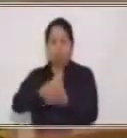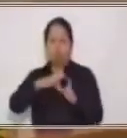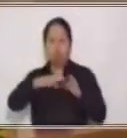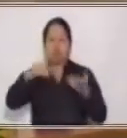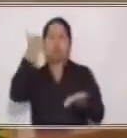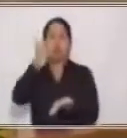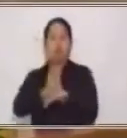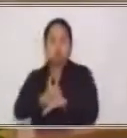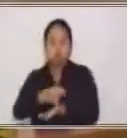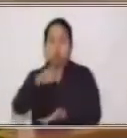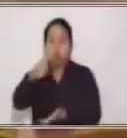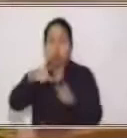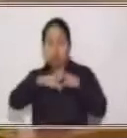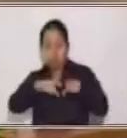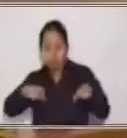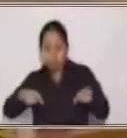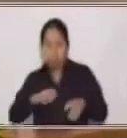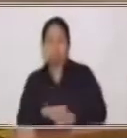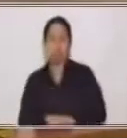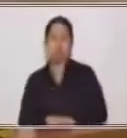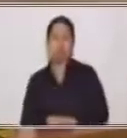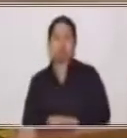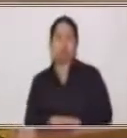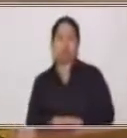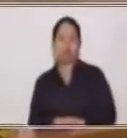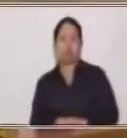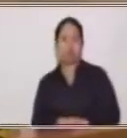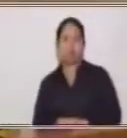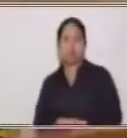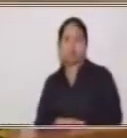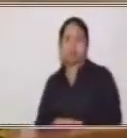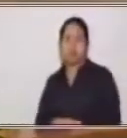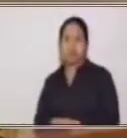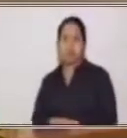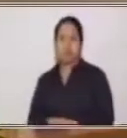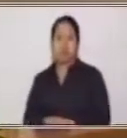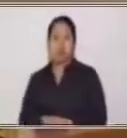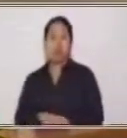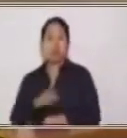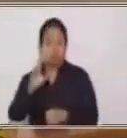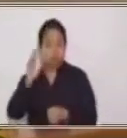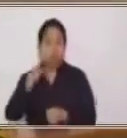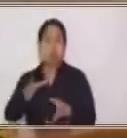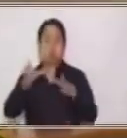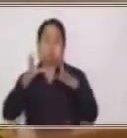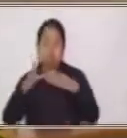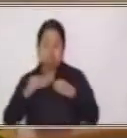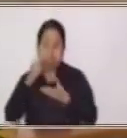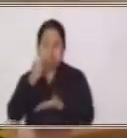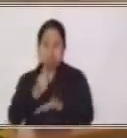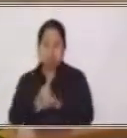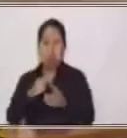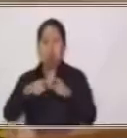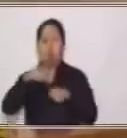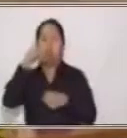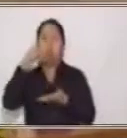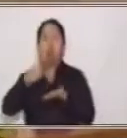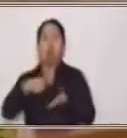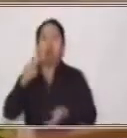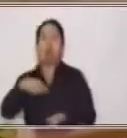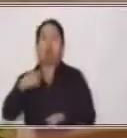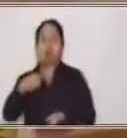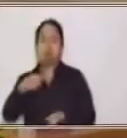se autorizó entonces este billete de un quetzal que es nuestra moneda nacional. Muy bien,